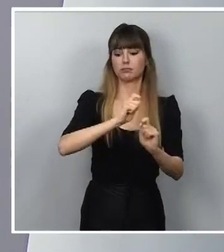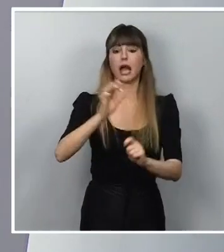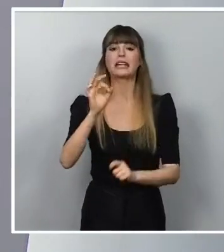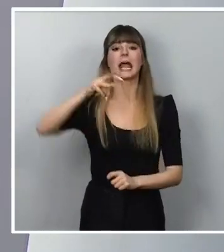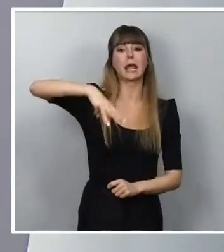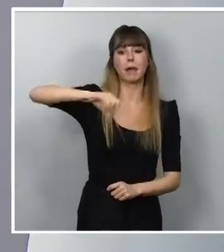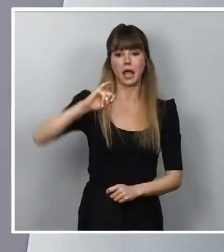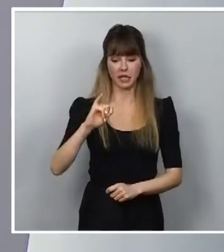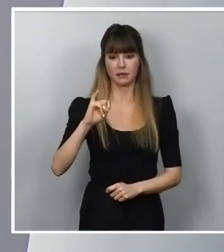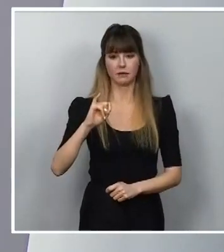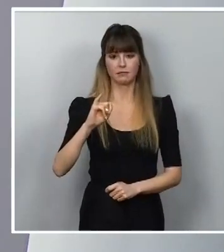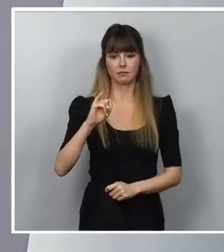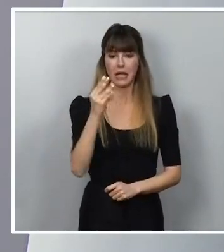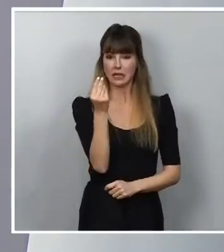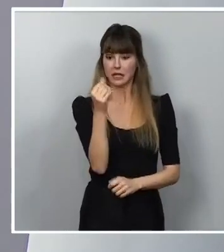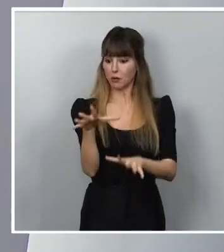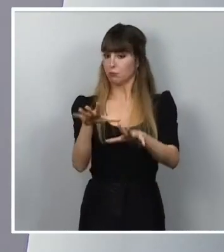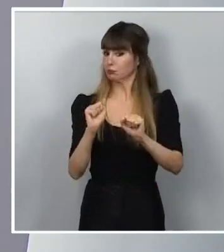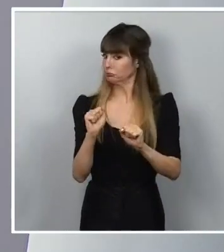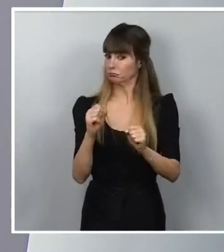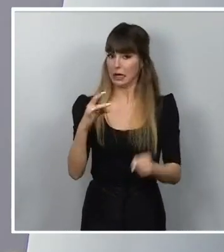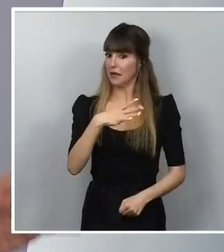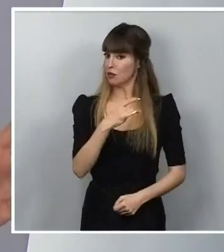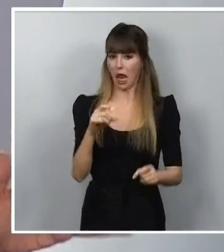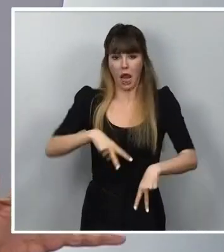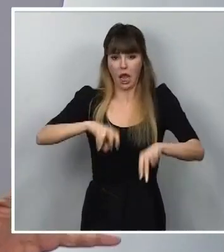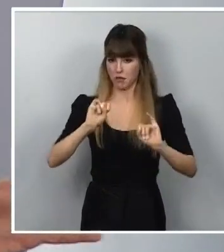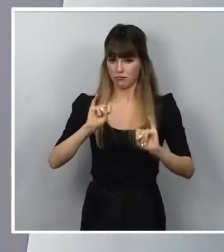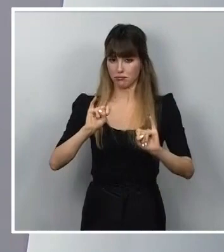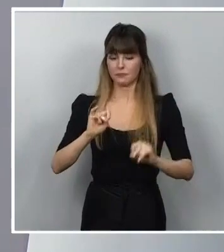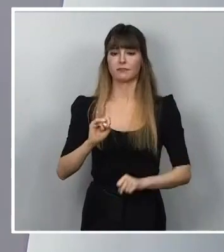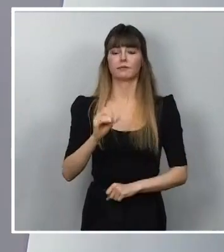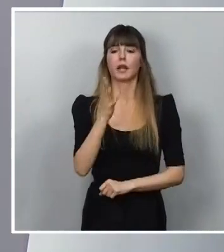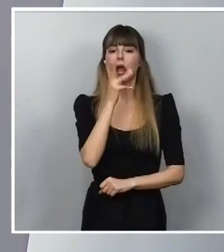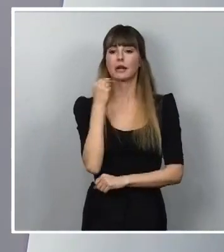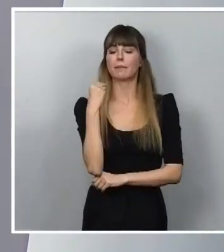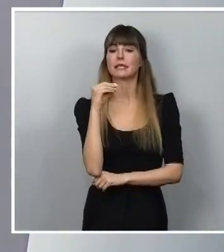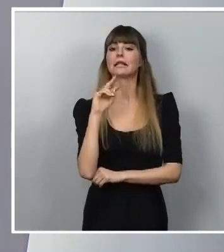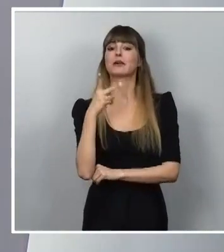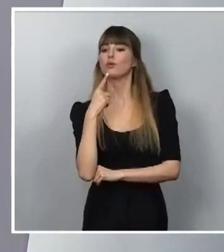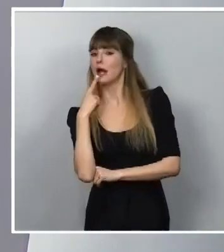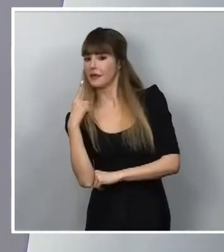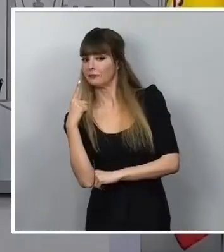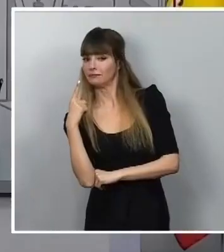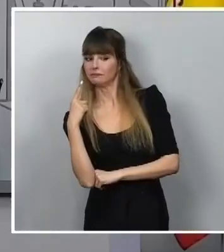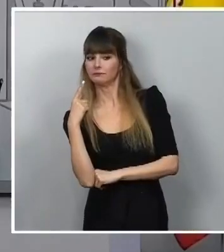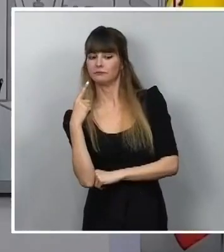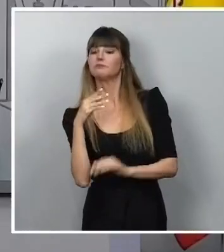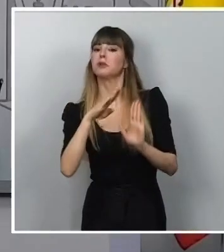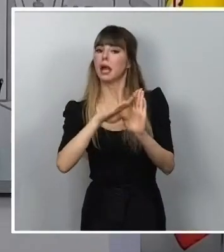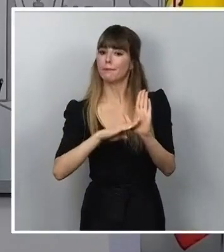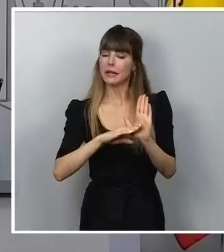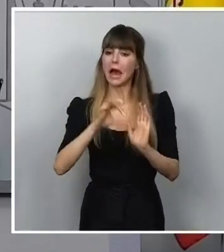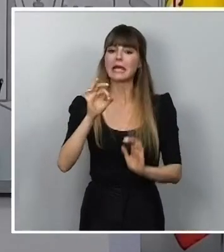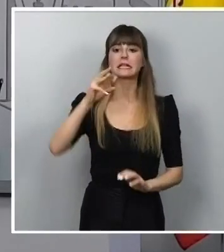no sufra ninguna retención en la deuda. Ahora la vicepresidenta segunda comentará el alcance de la medida del